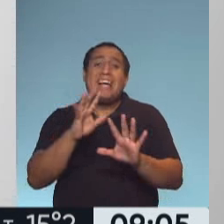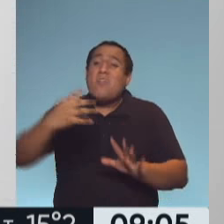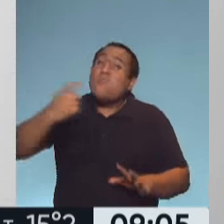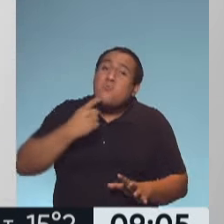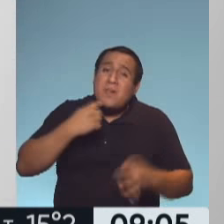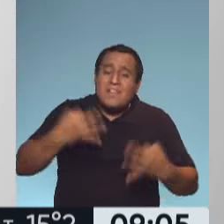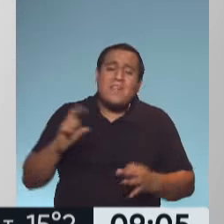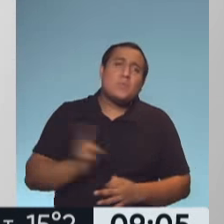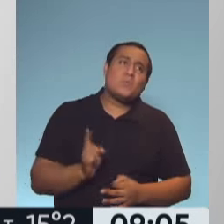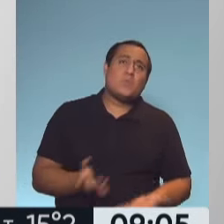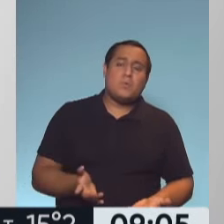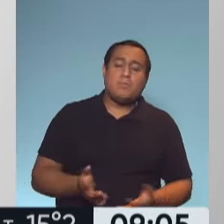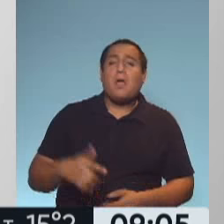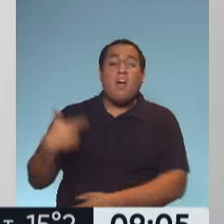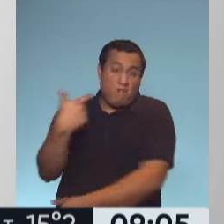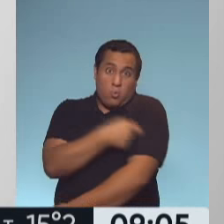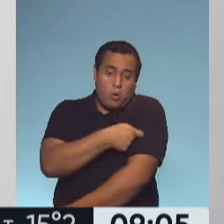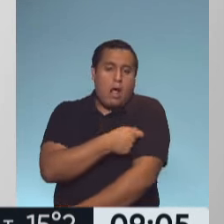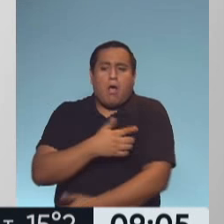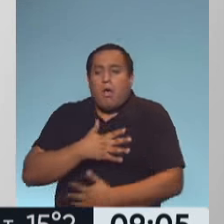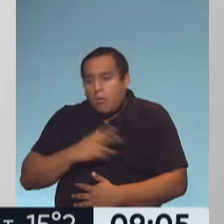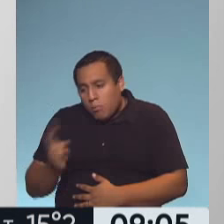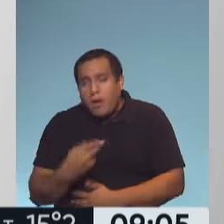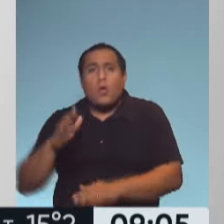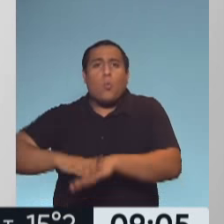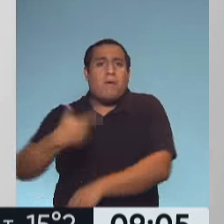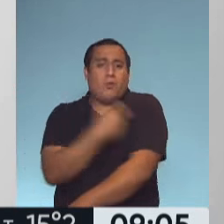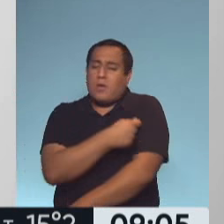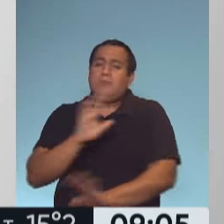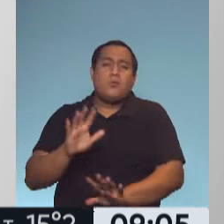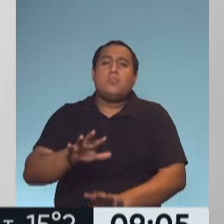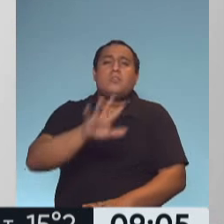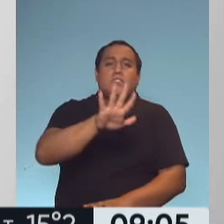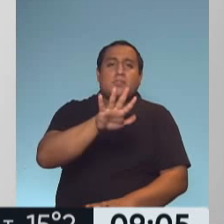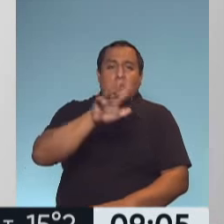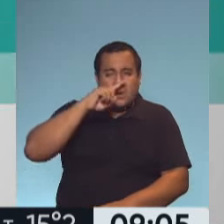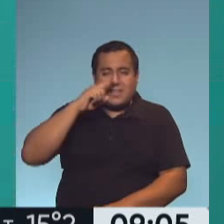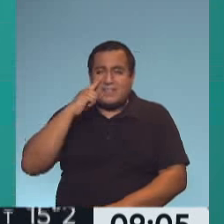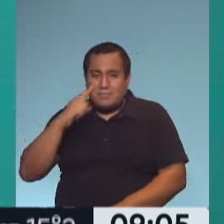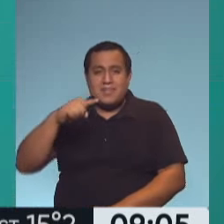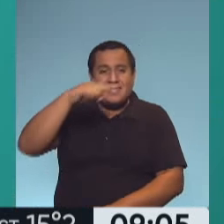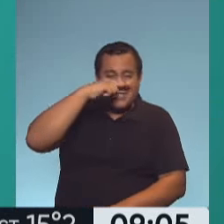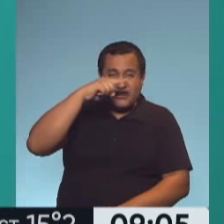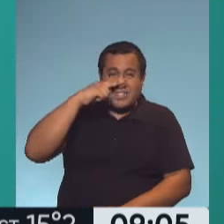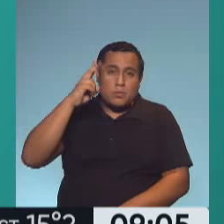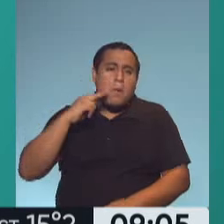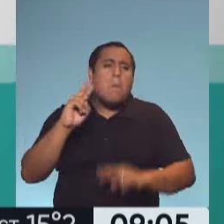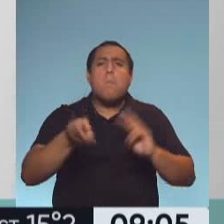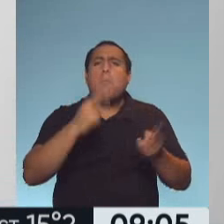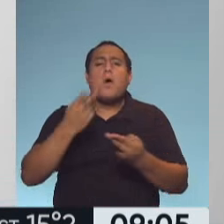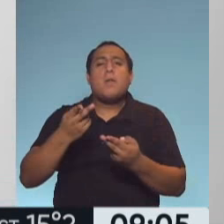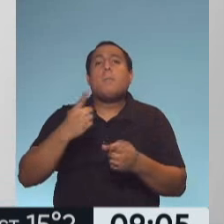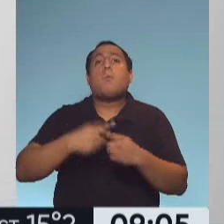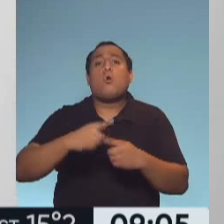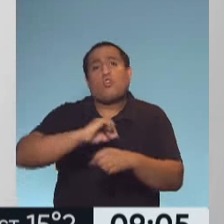Totalmente, las vacunas no matan. Hay 57.779 personas fallecidas por el COVID. Y es lo